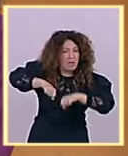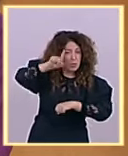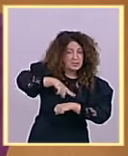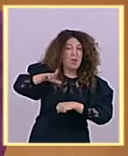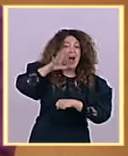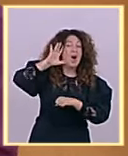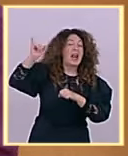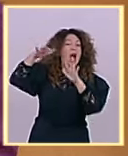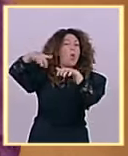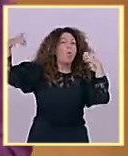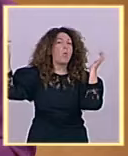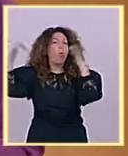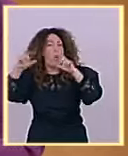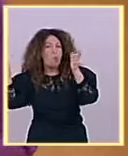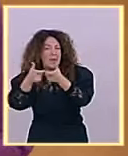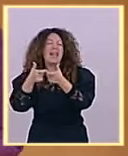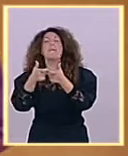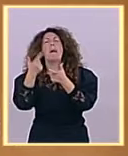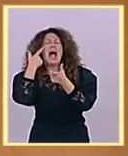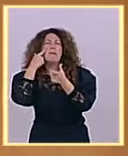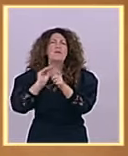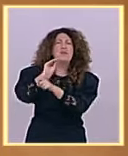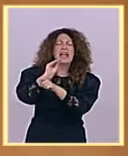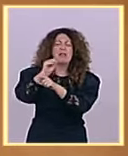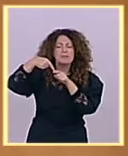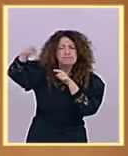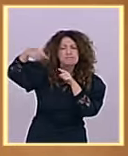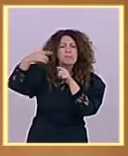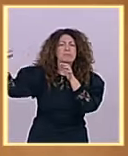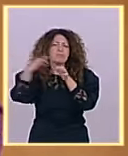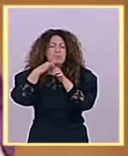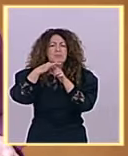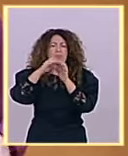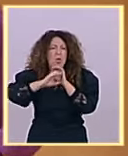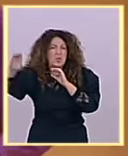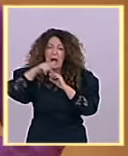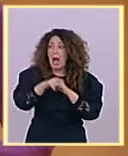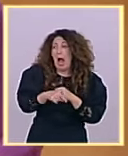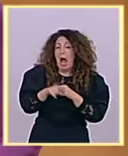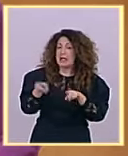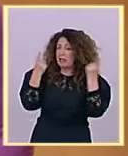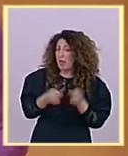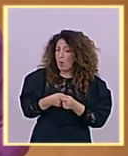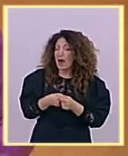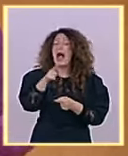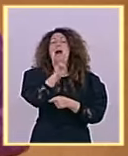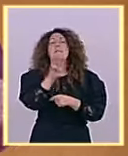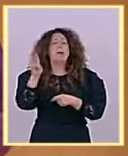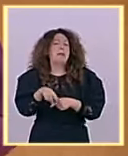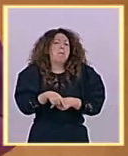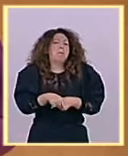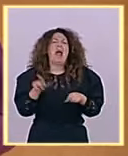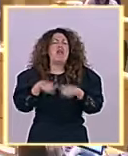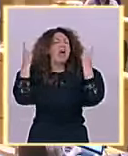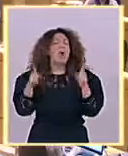infraestructura? Ah, que le da igual. Es que al Partido Popular le da igual el futuro de este país. Verá